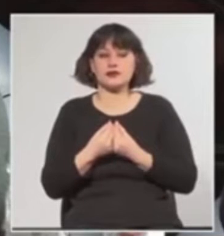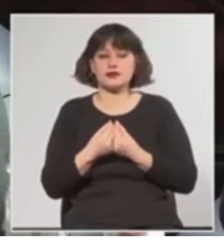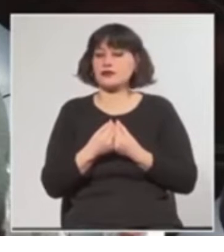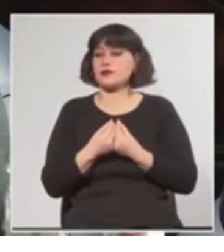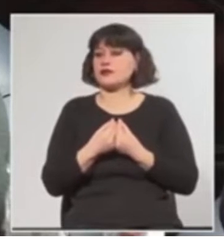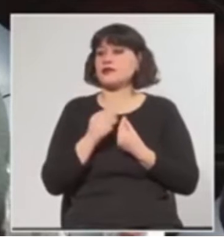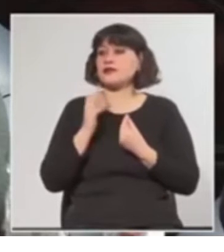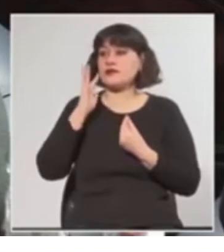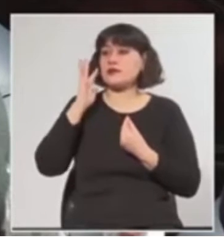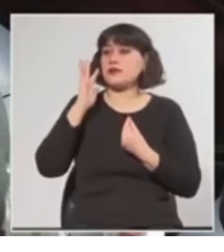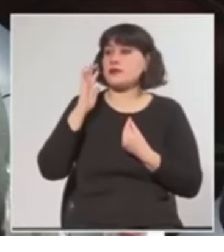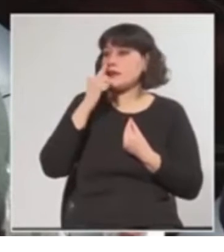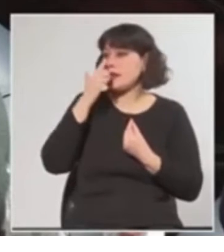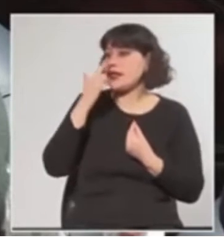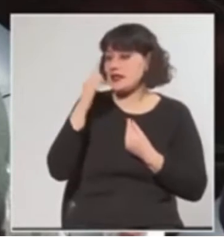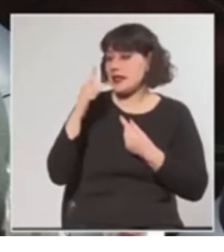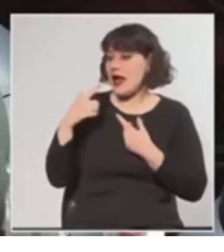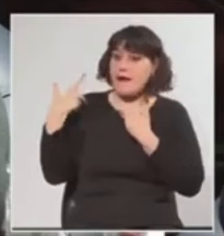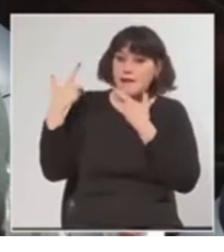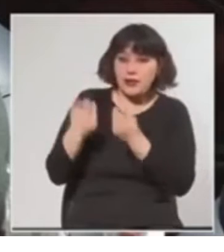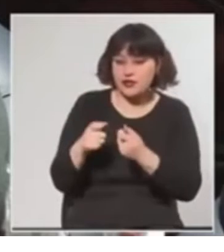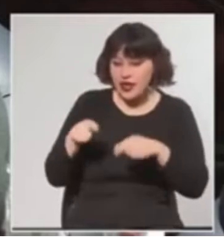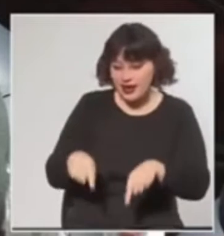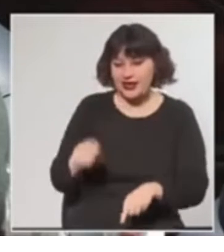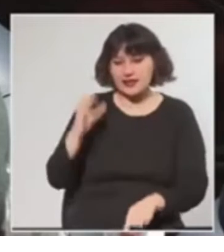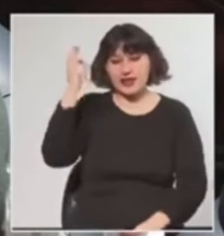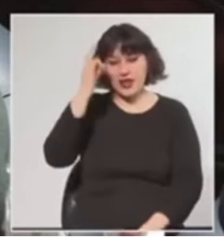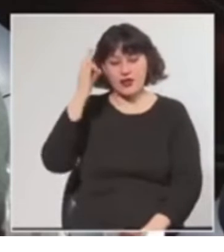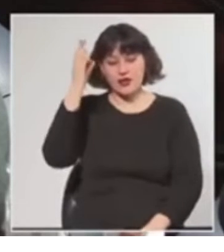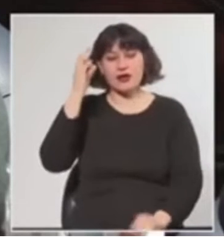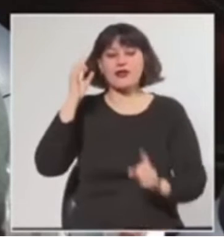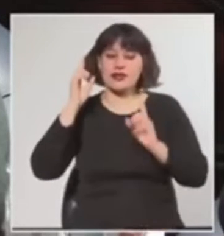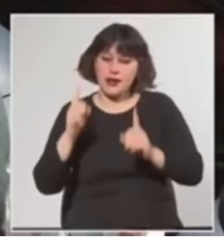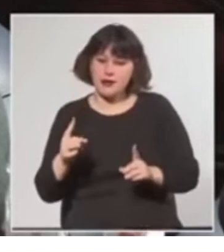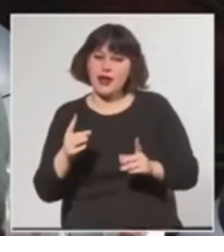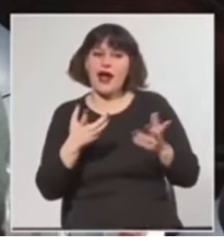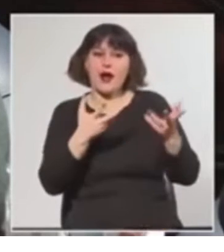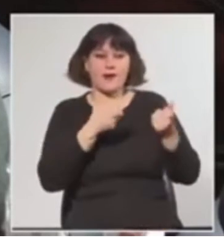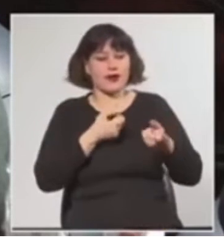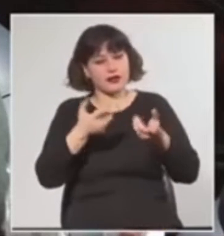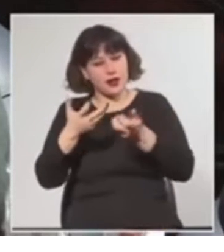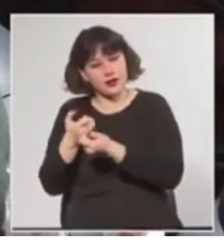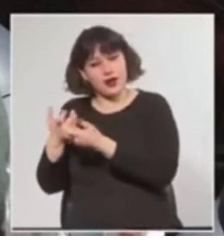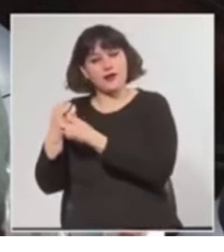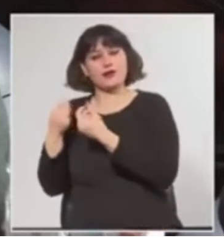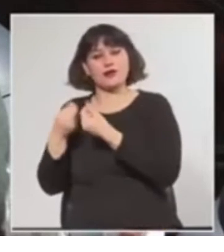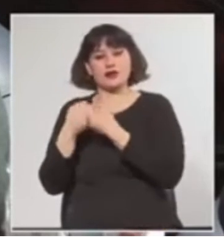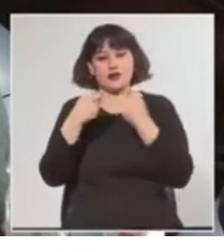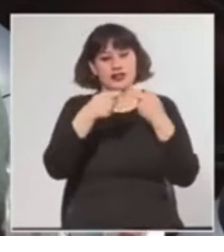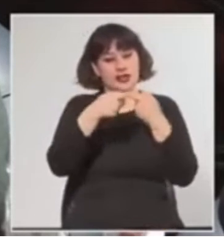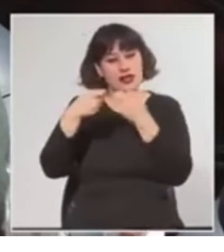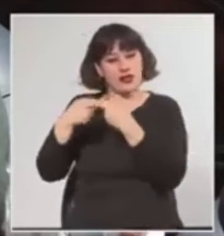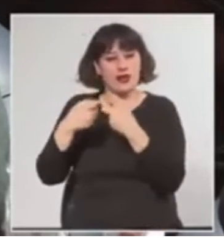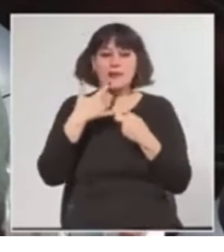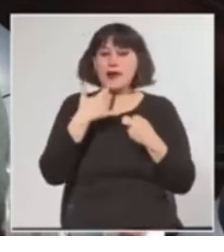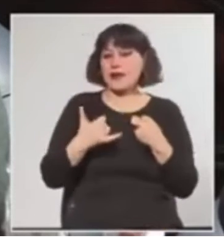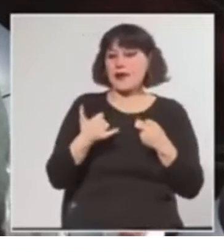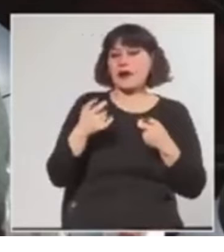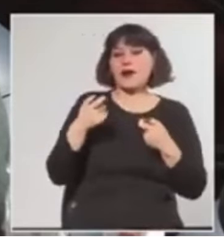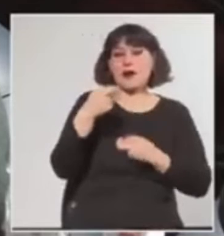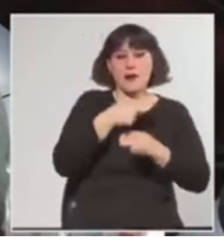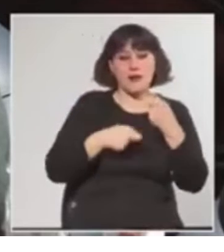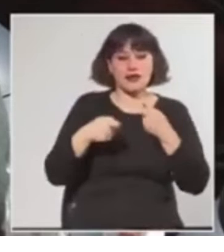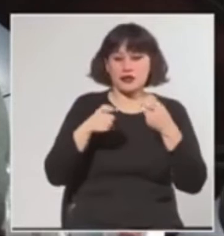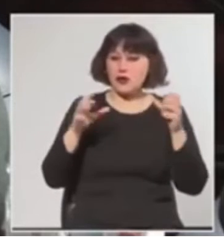Parlamento, tienen sin duda también el apoyo de muchos de las asociaciones, tanto de pequeños comercios